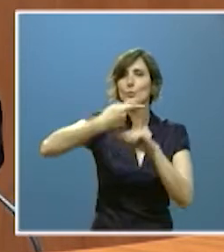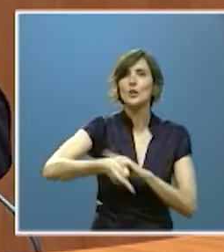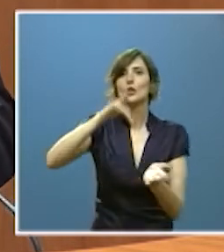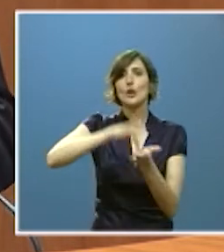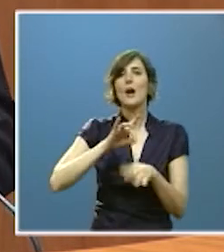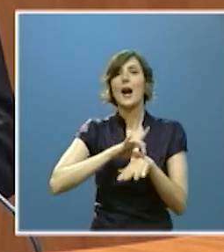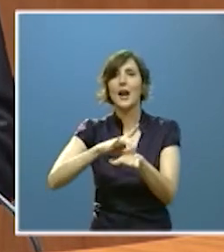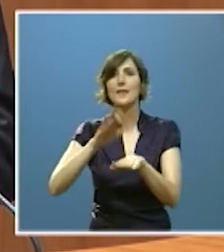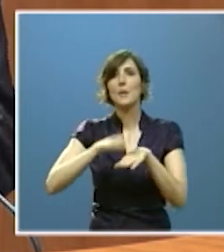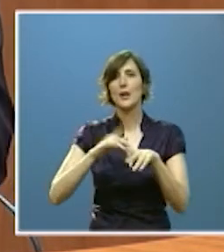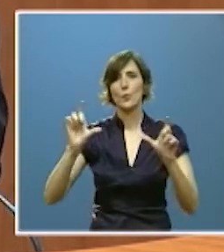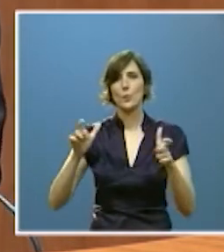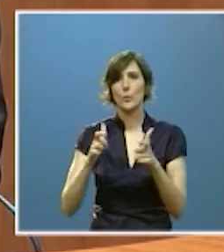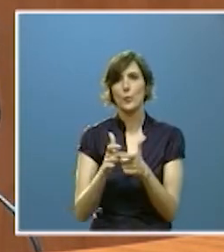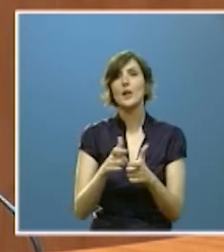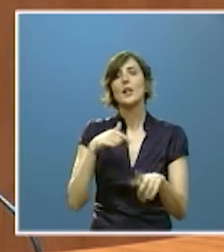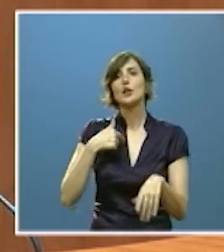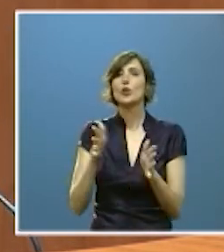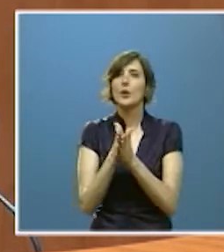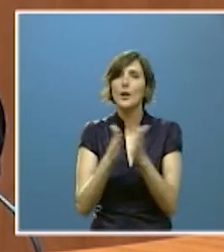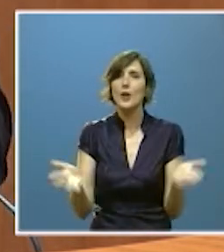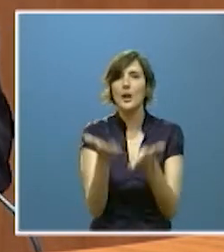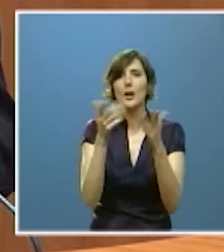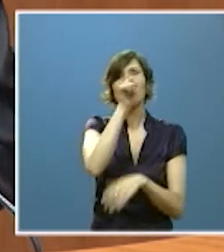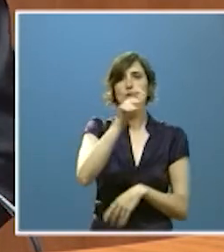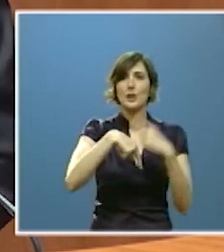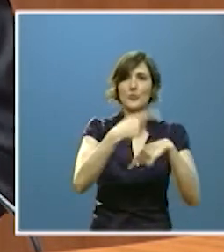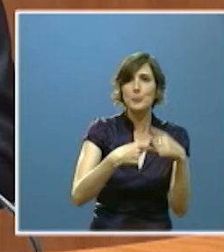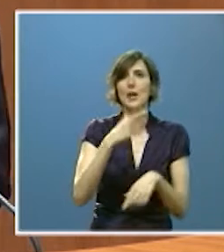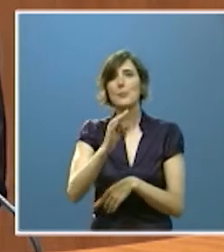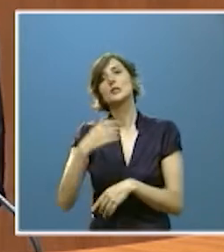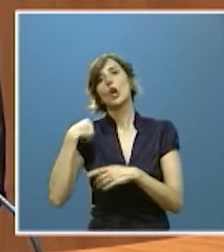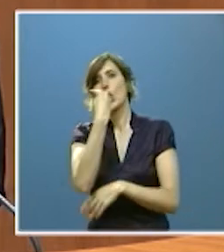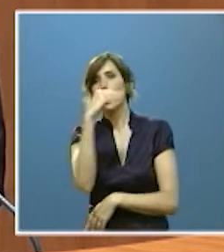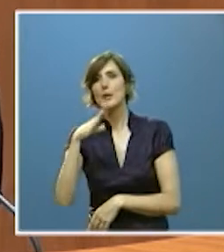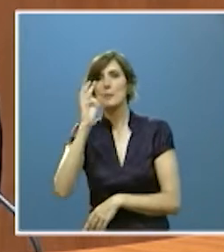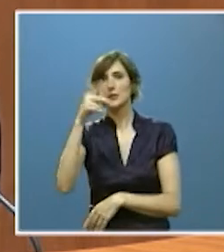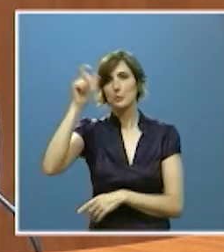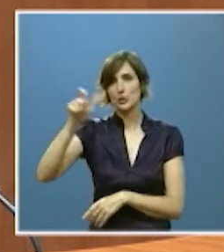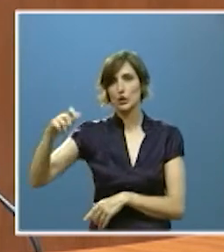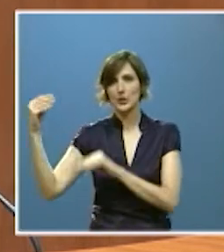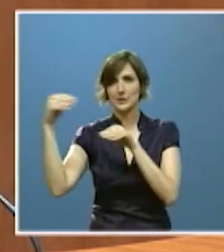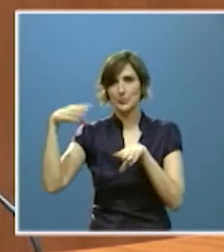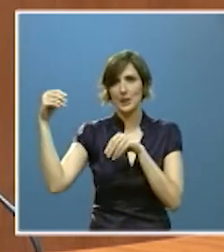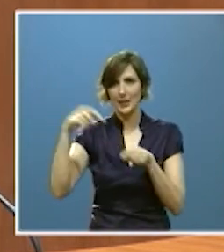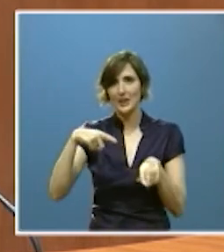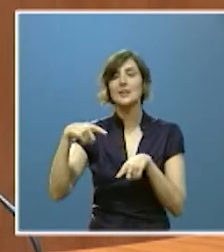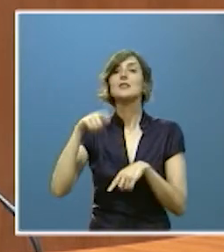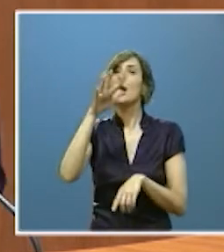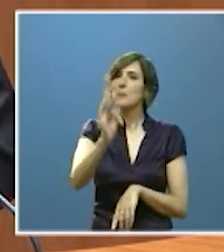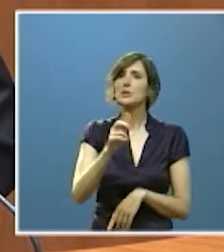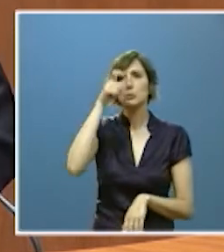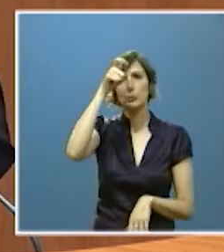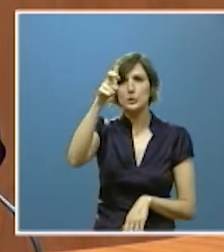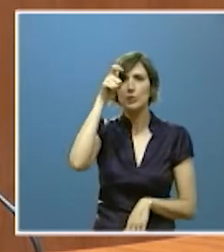de medidas de estímulo para las familias para los jóvenes y para las personas migrantes y de acción específicamente positiva para el medio rural